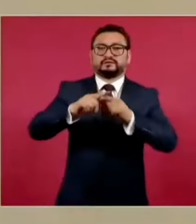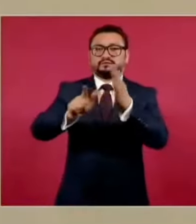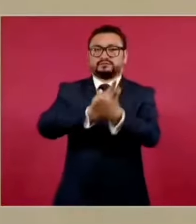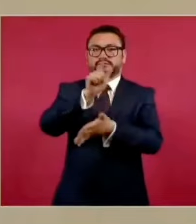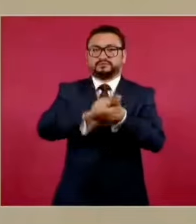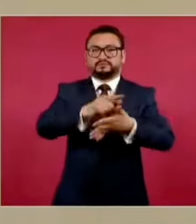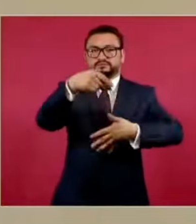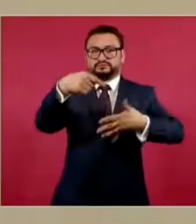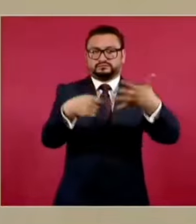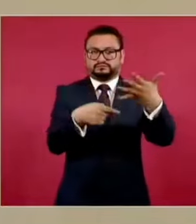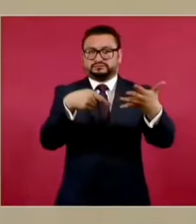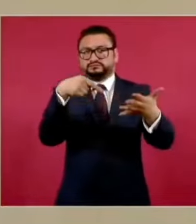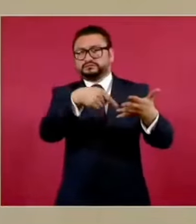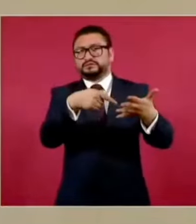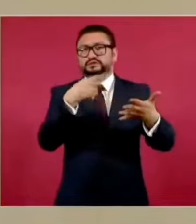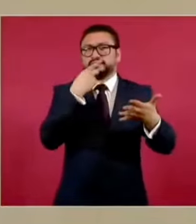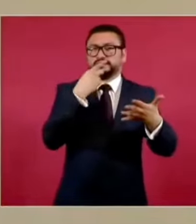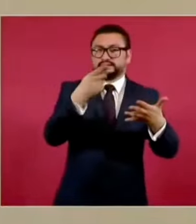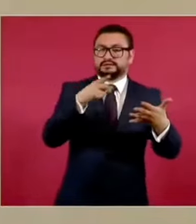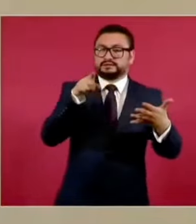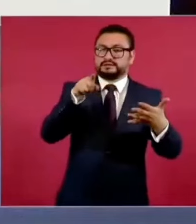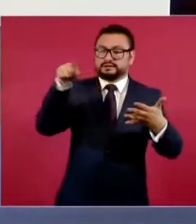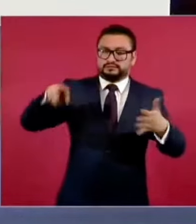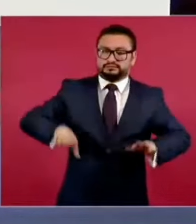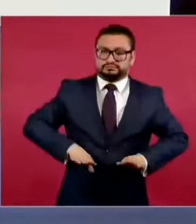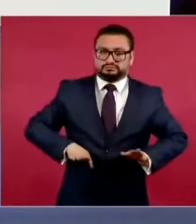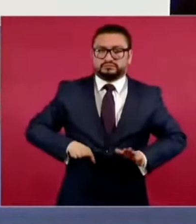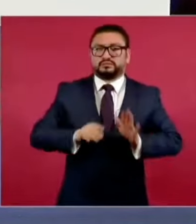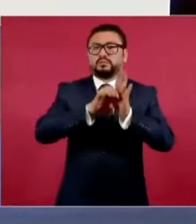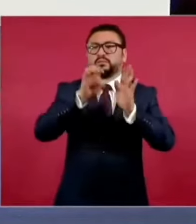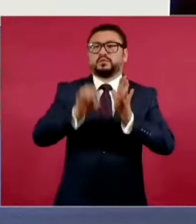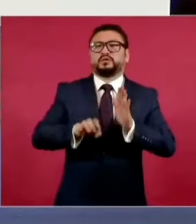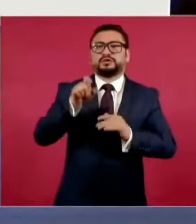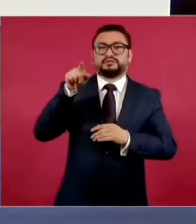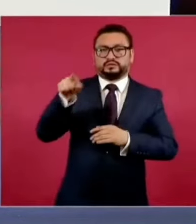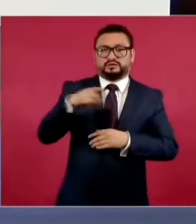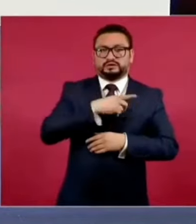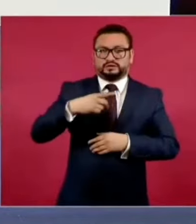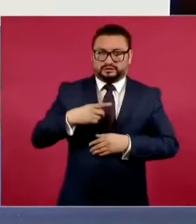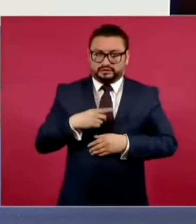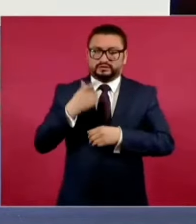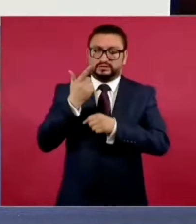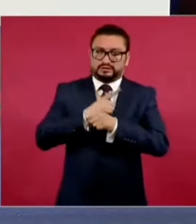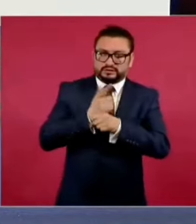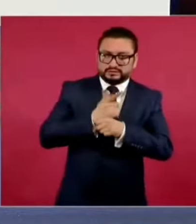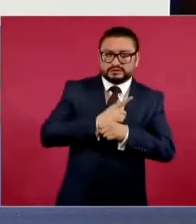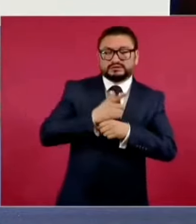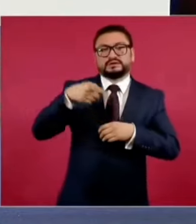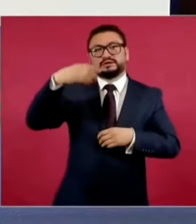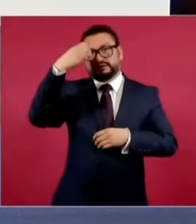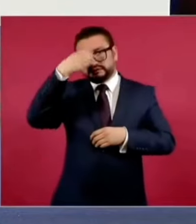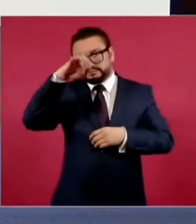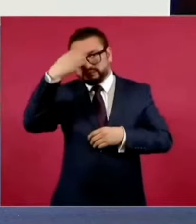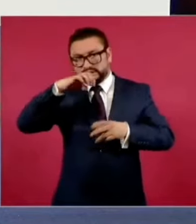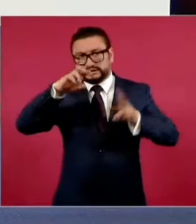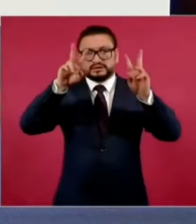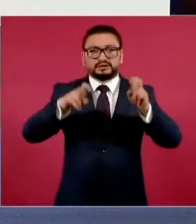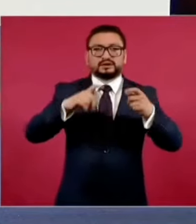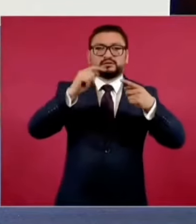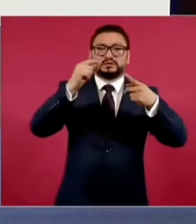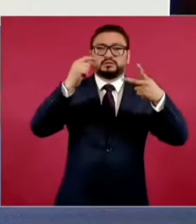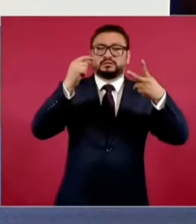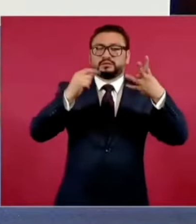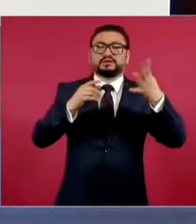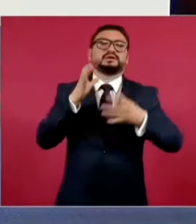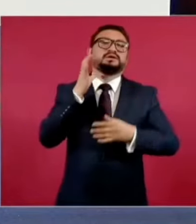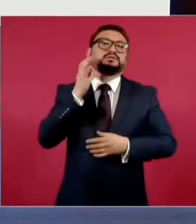establece que tiene que cumplir los requisitos, por ejemplo, de contar con la licenciatura, de tener experiencia en la materia. Y es el